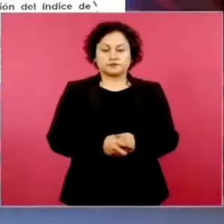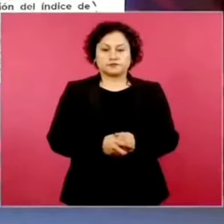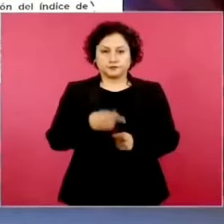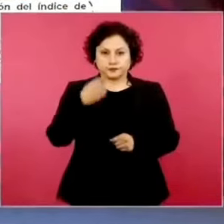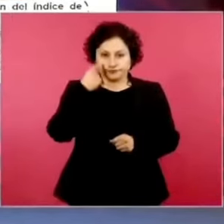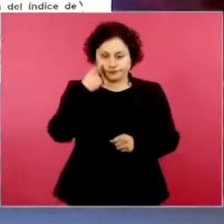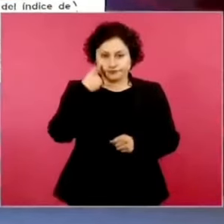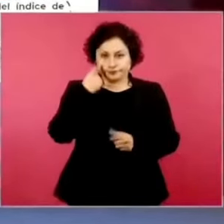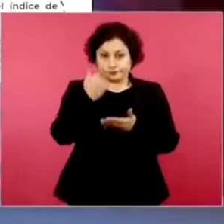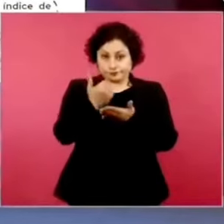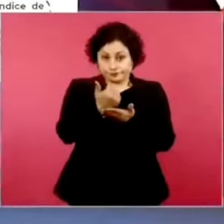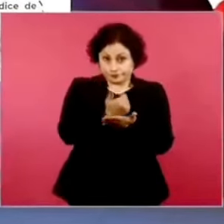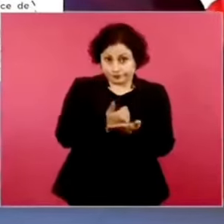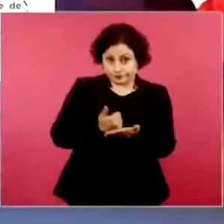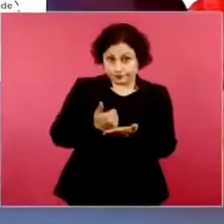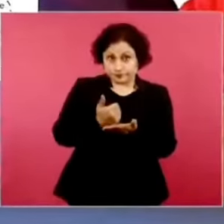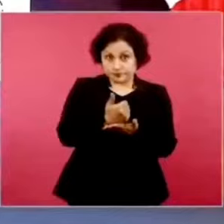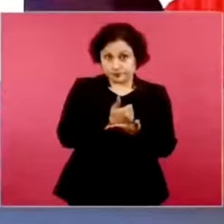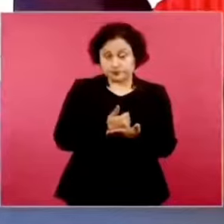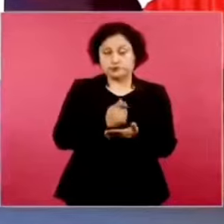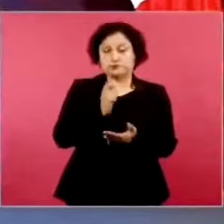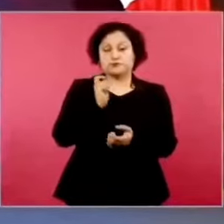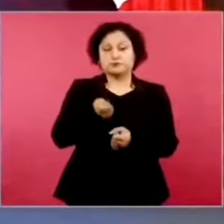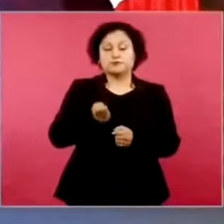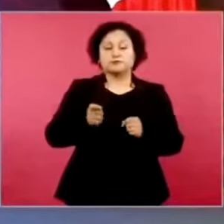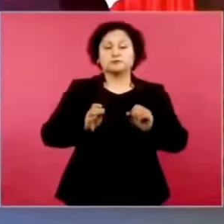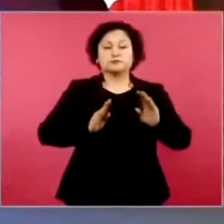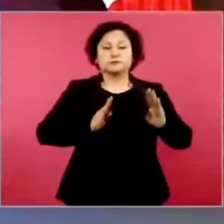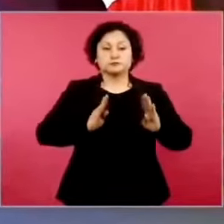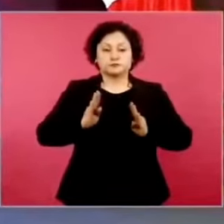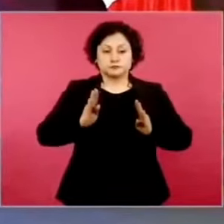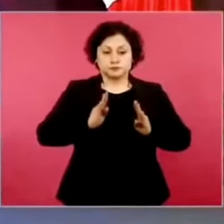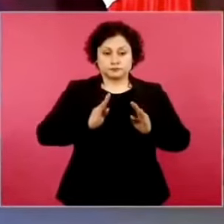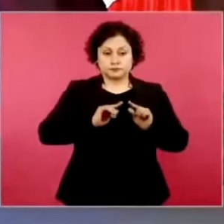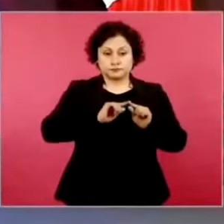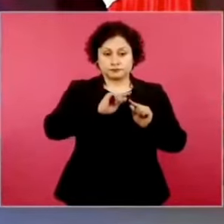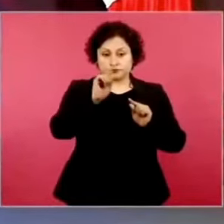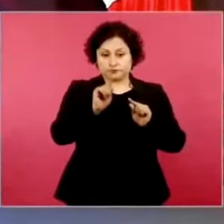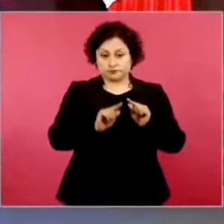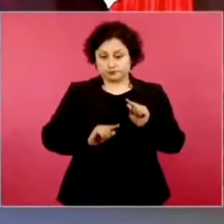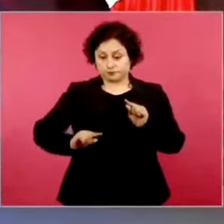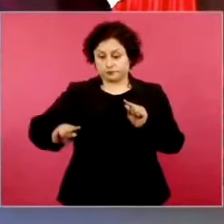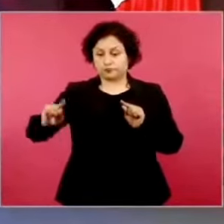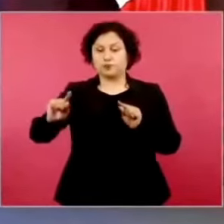y la delincuencia.